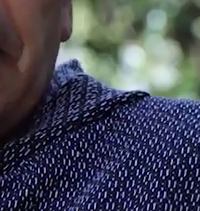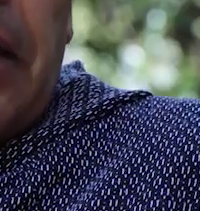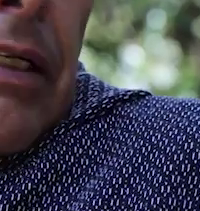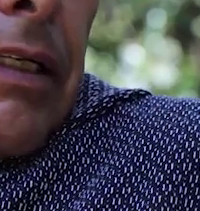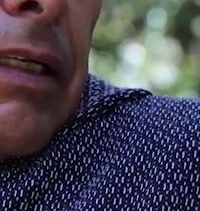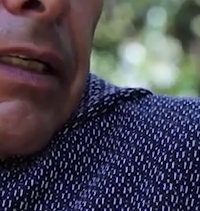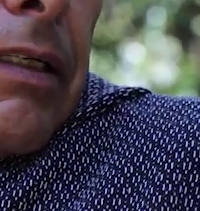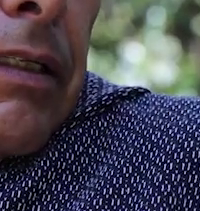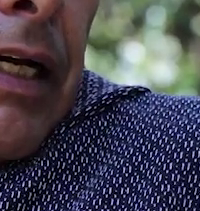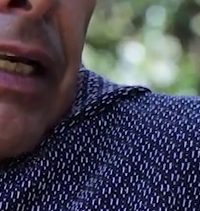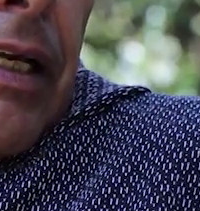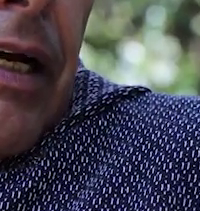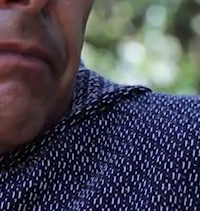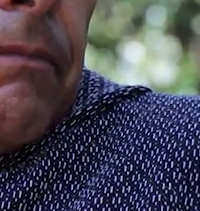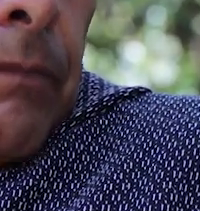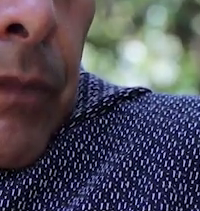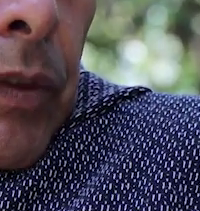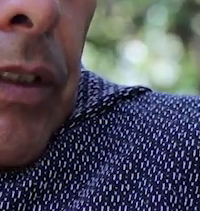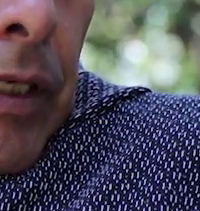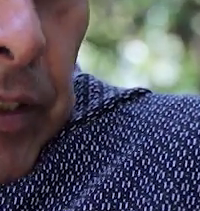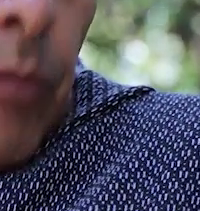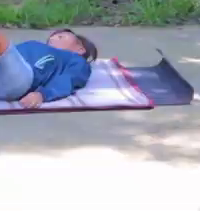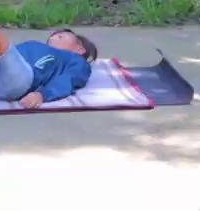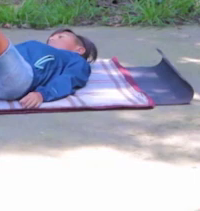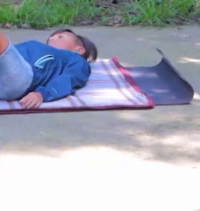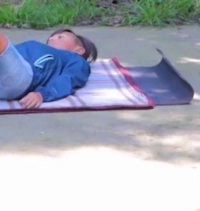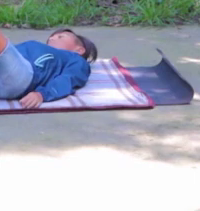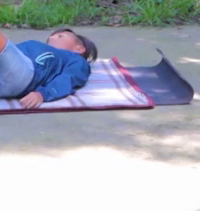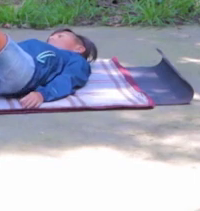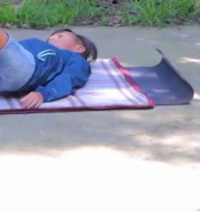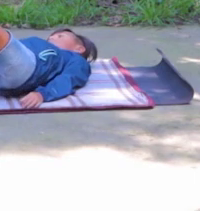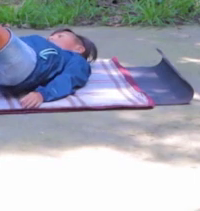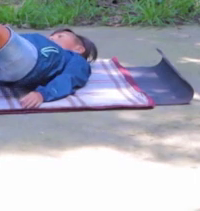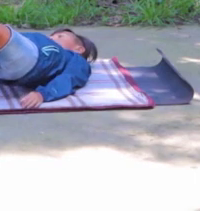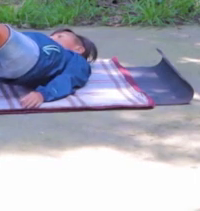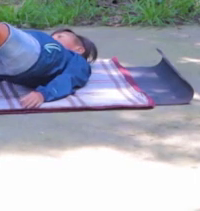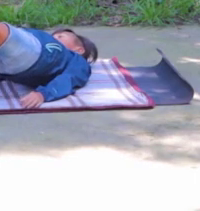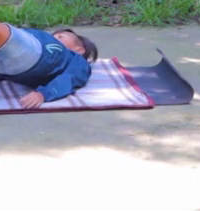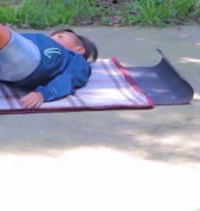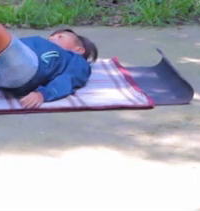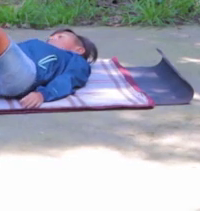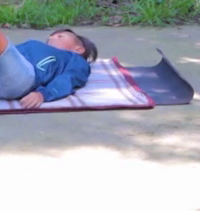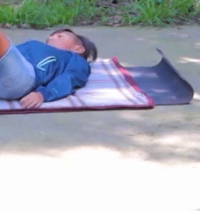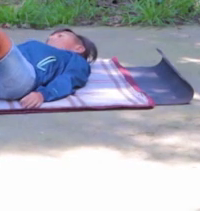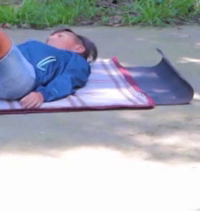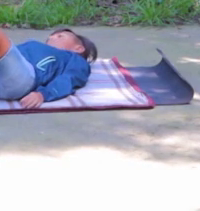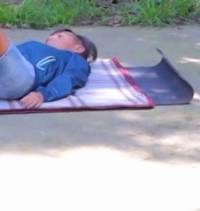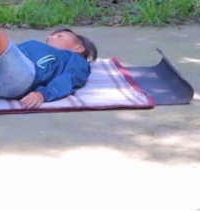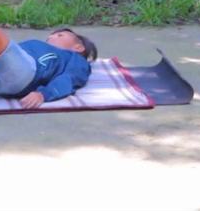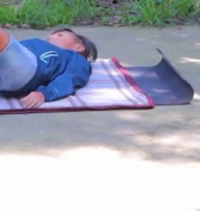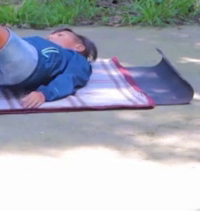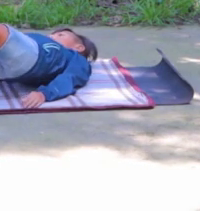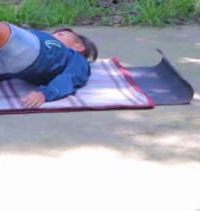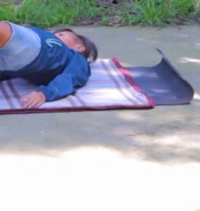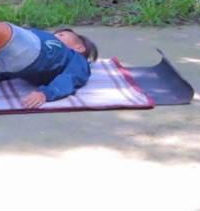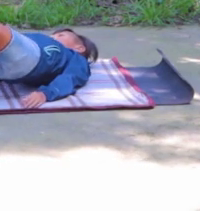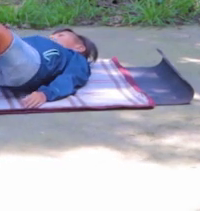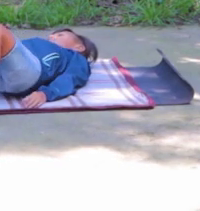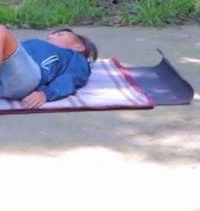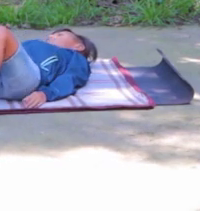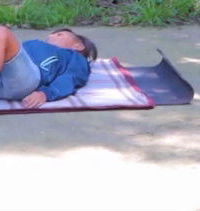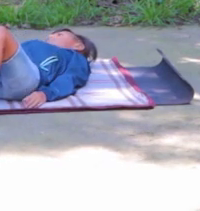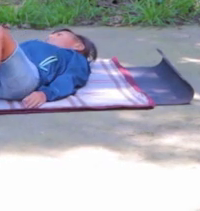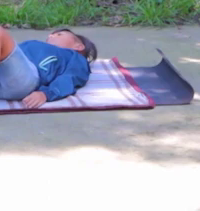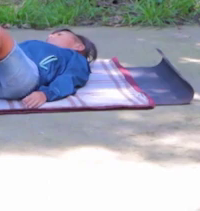elevar la cadera. Hacemos, elevamos la cadera. Muy bien. Otra vez. Pies